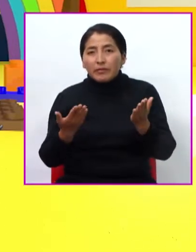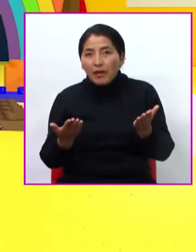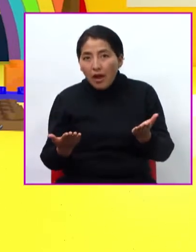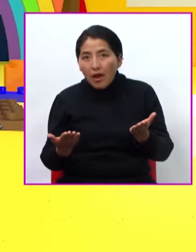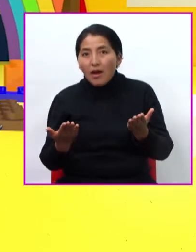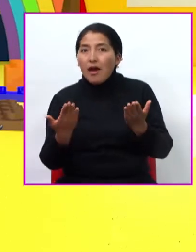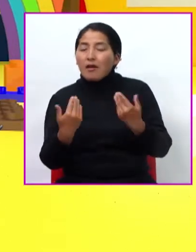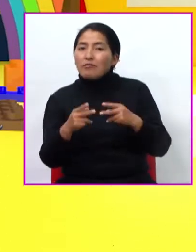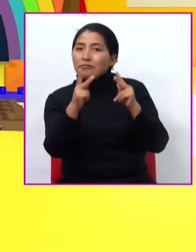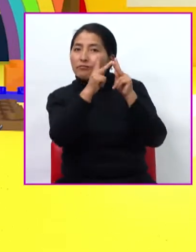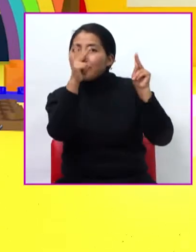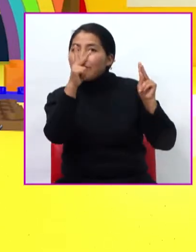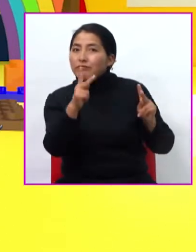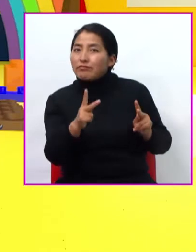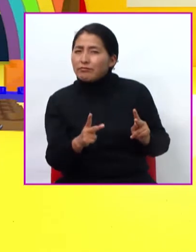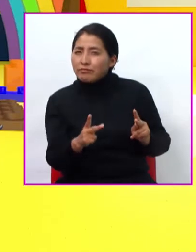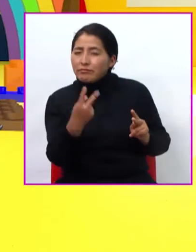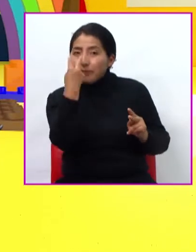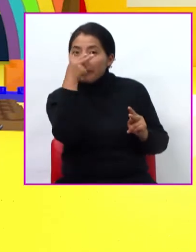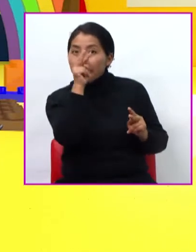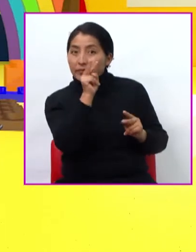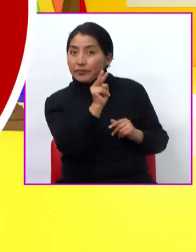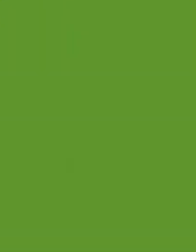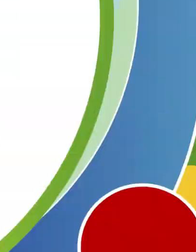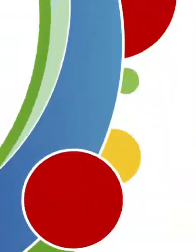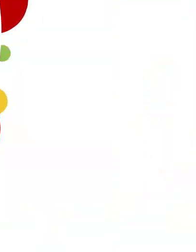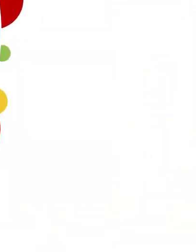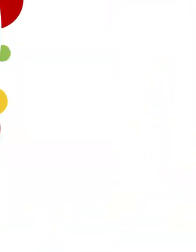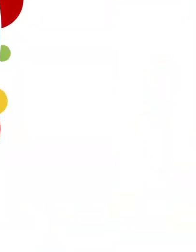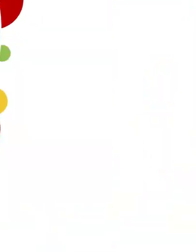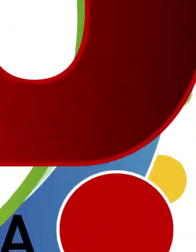con la ayuda de nuestra pizarrita, vamos a empezar.